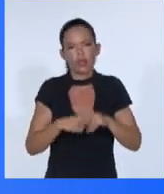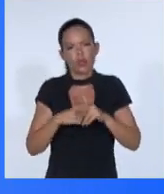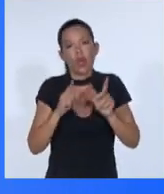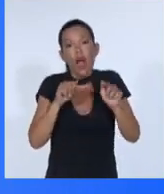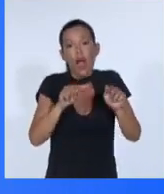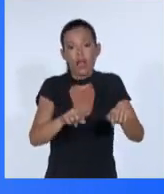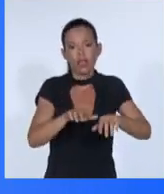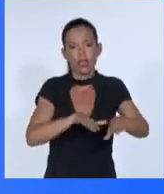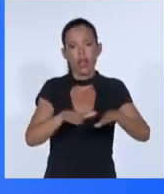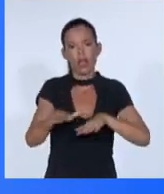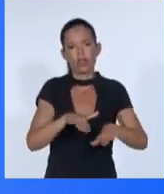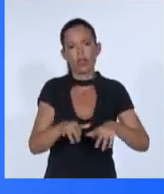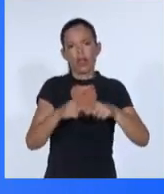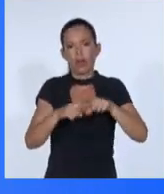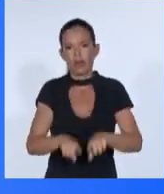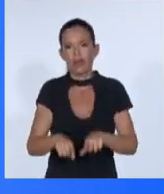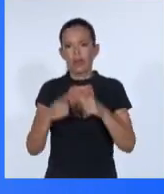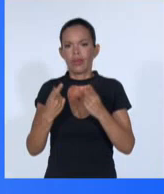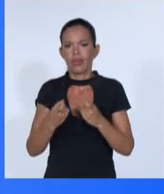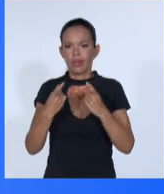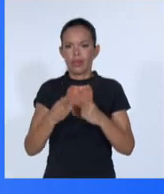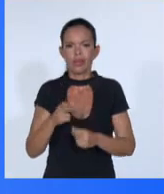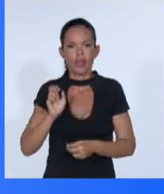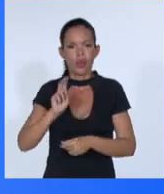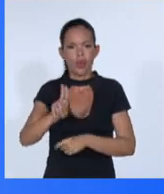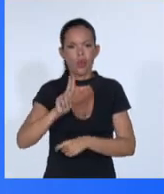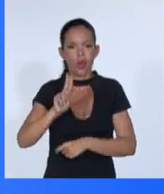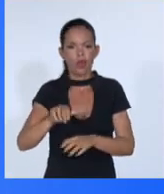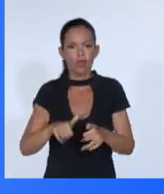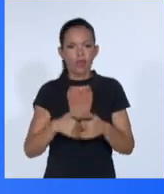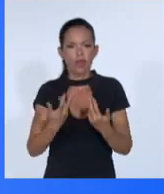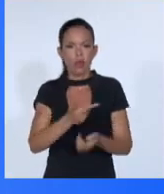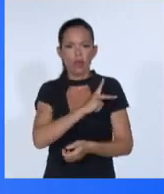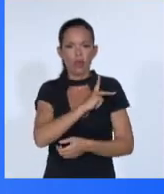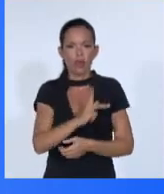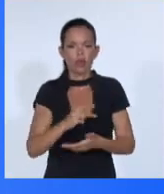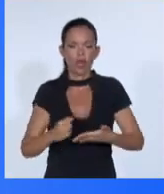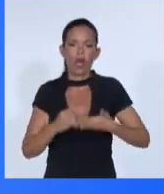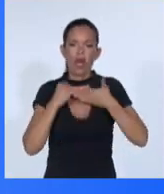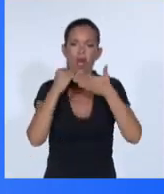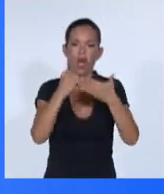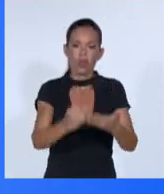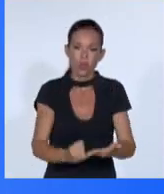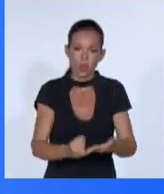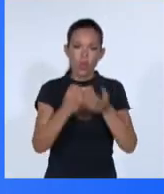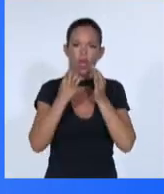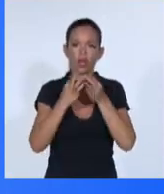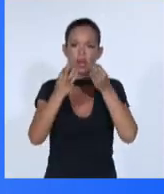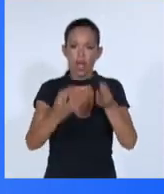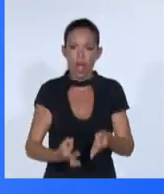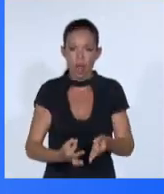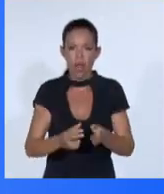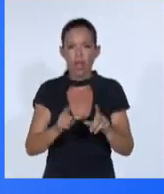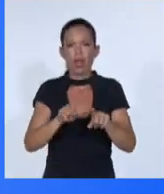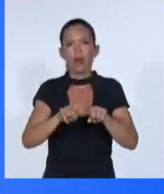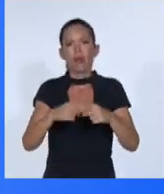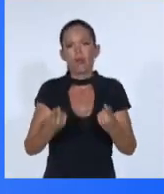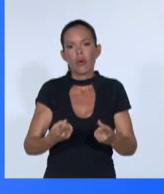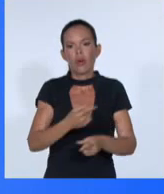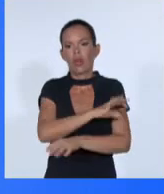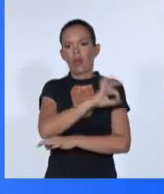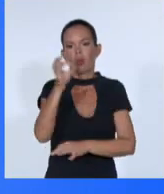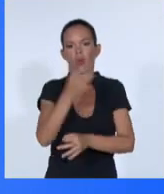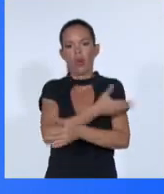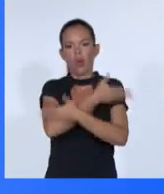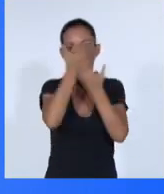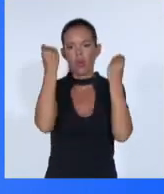necesita, de manera imperiosa, es la voluntad política para que realmente nadie quede atrás y vencer una de las